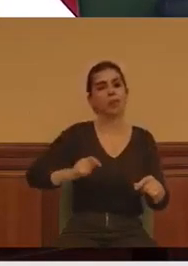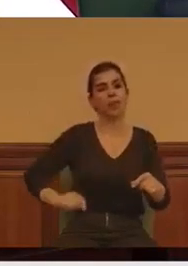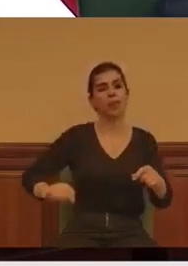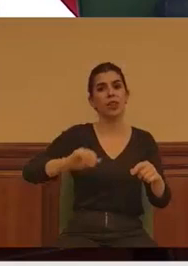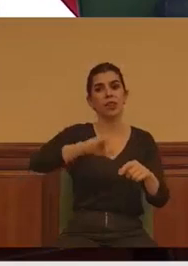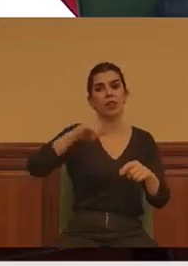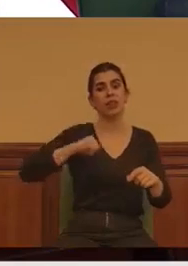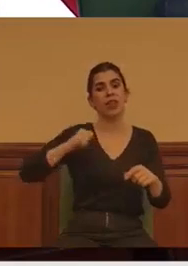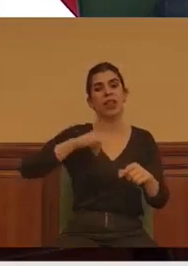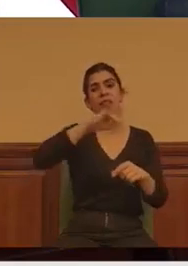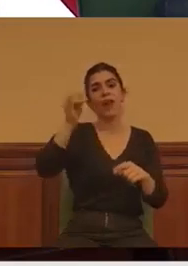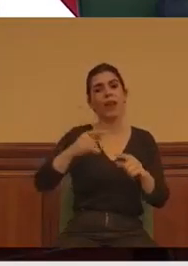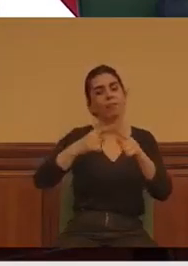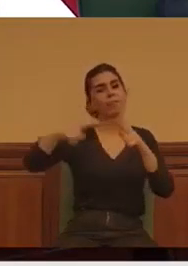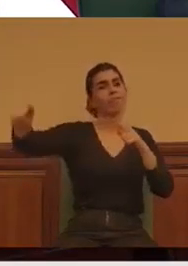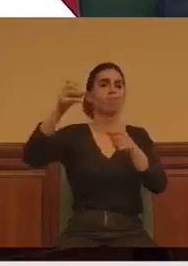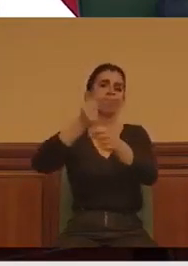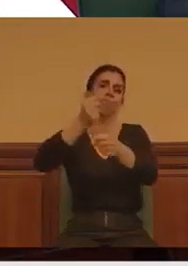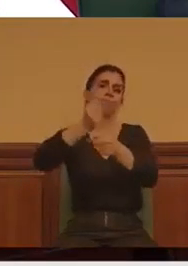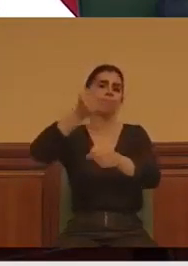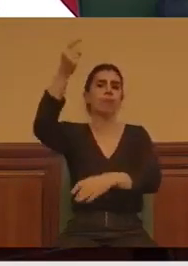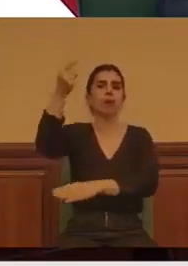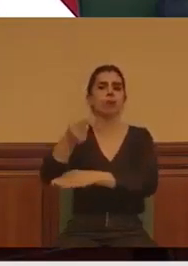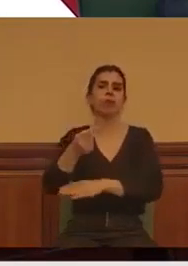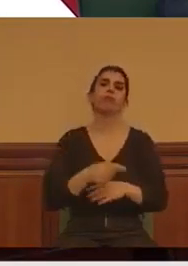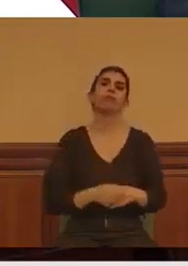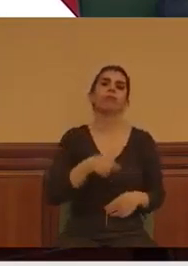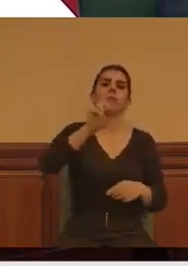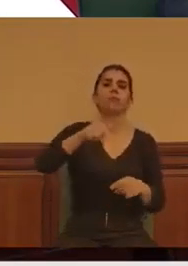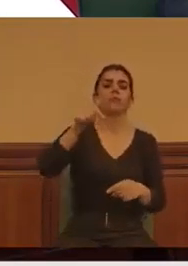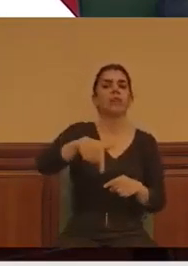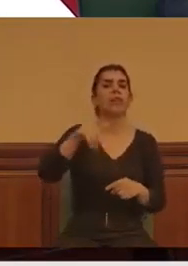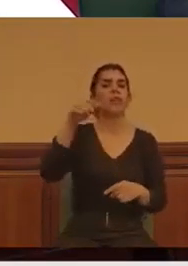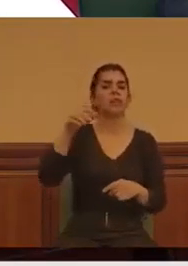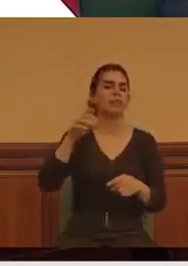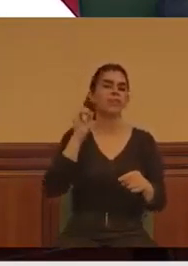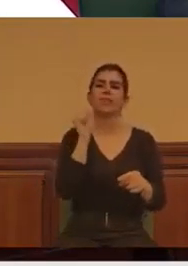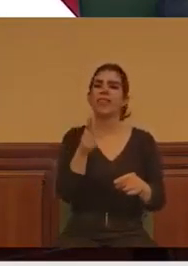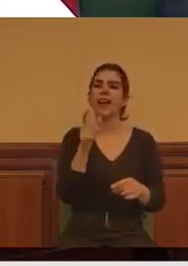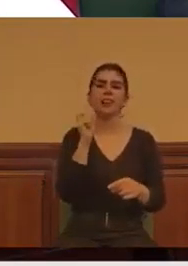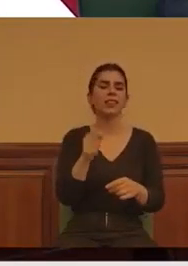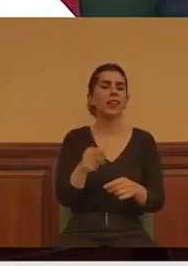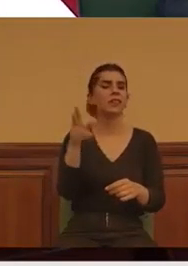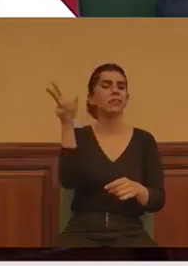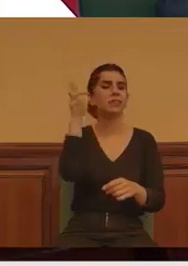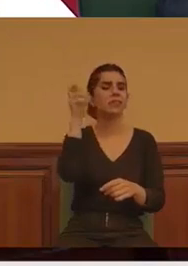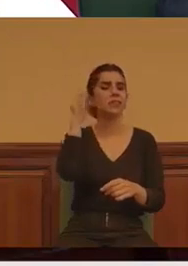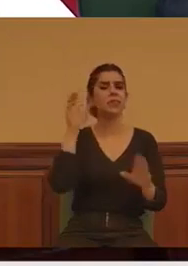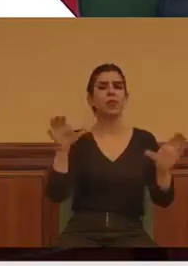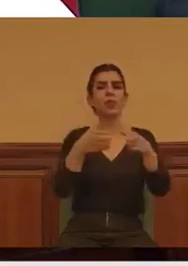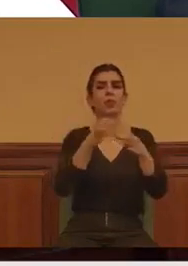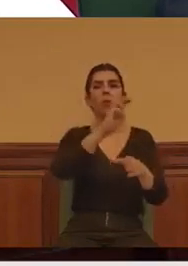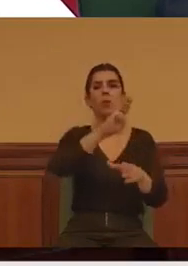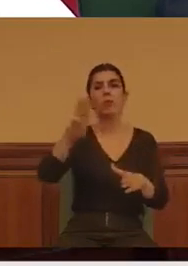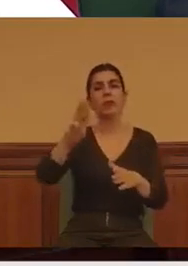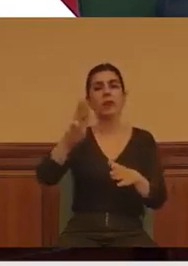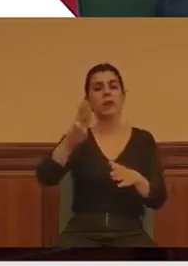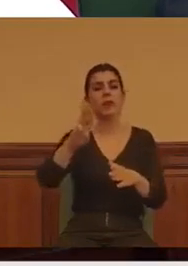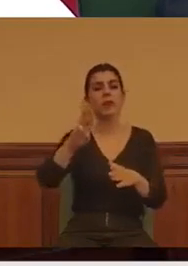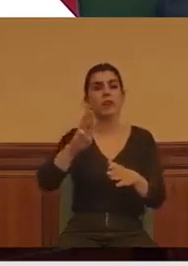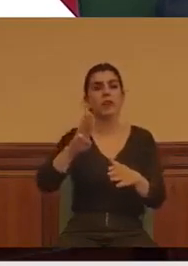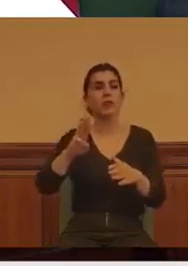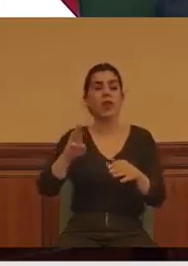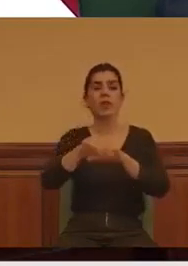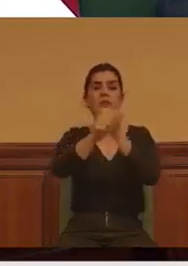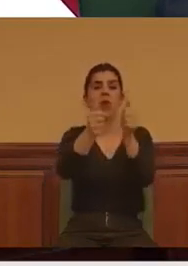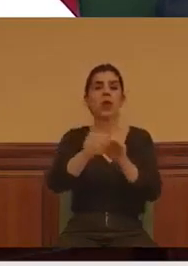Hemos oído en multitud de ocasiones también en este pleno al Partido Popular hablar en defensa de su modelo de la libertad